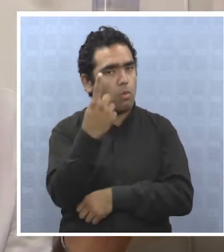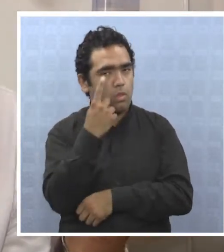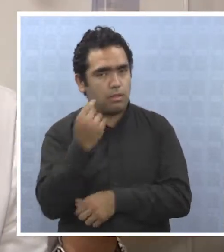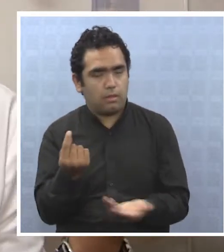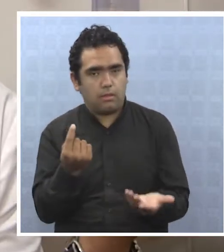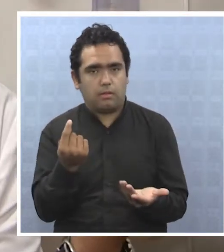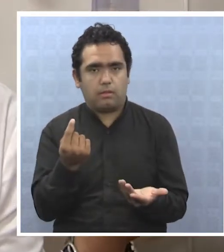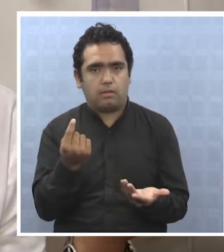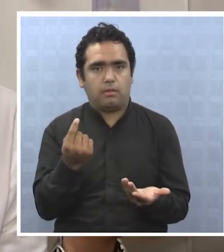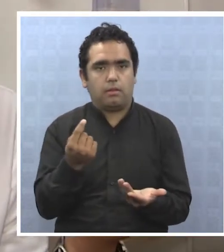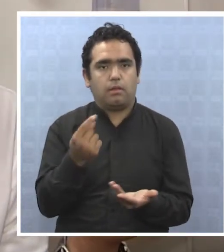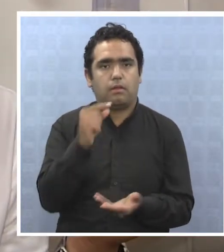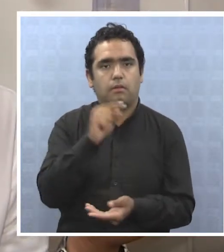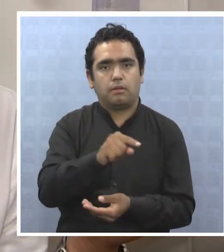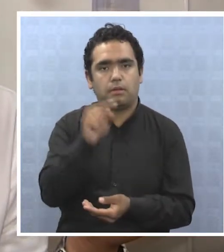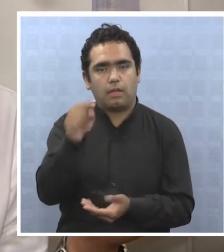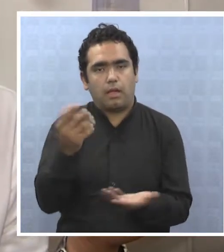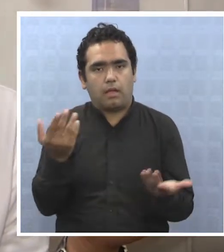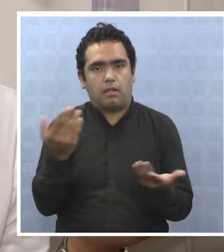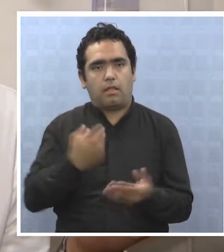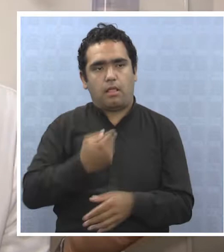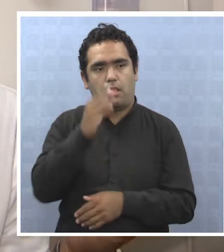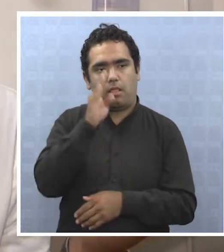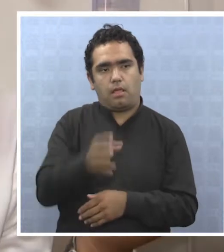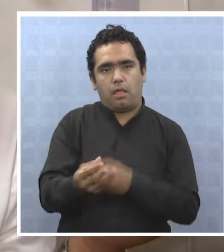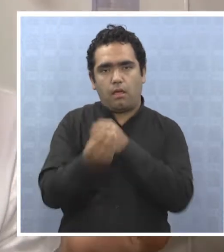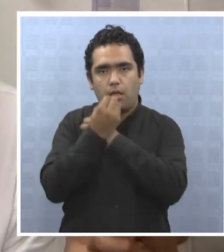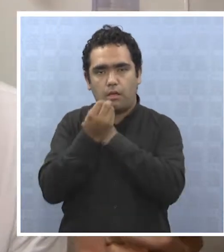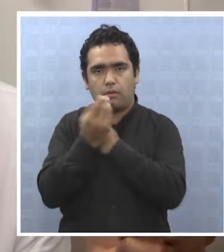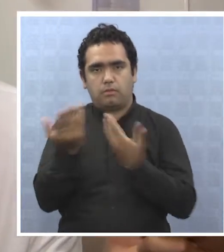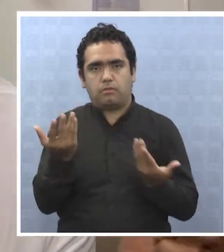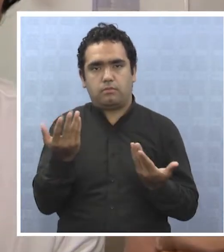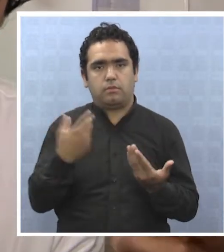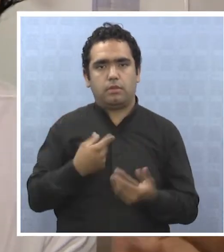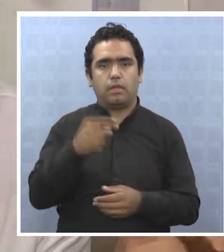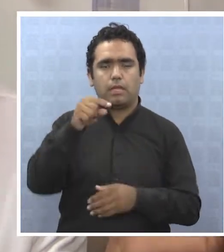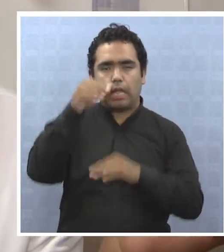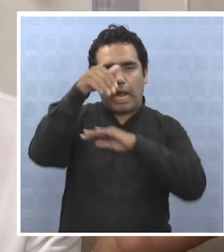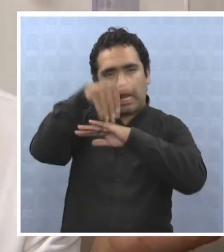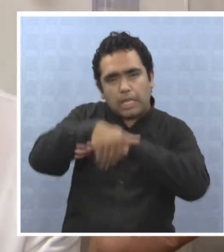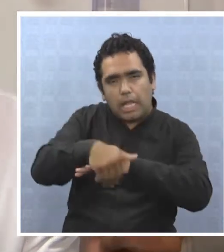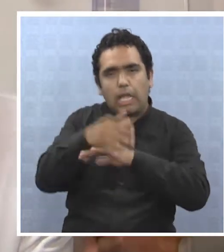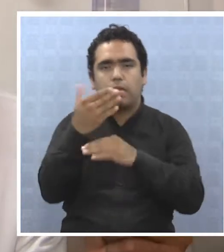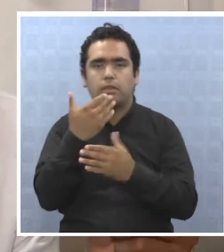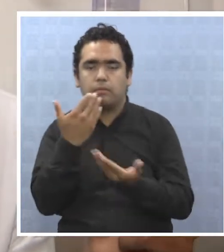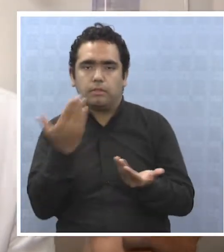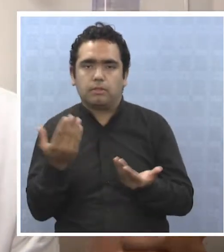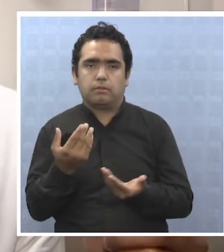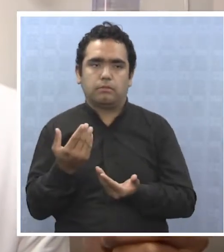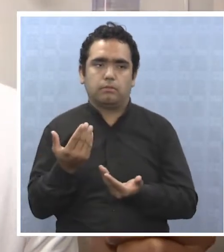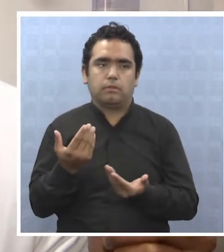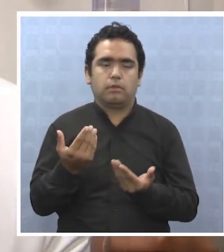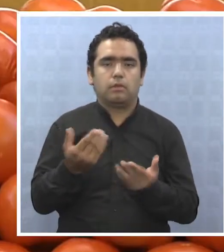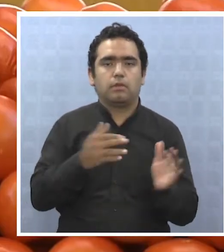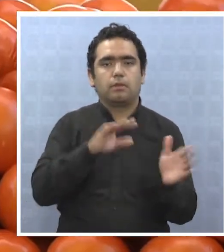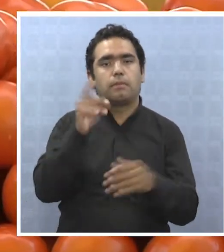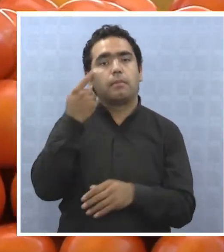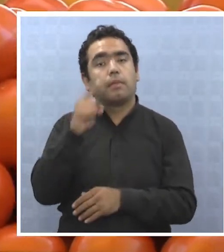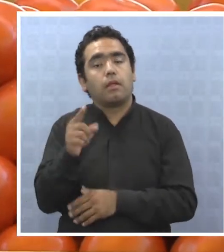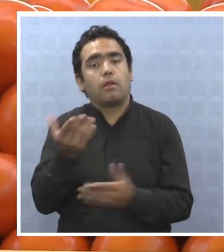once, que aquí nos referimos más al tecito o a la once también. Pero